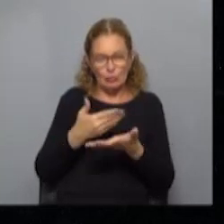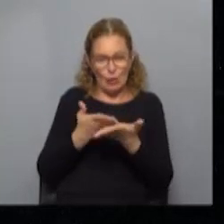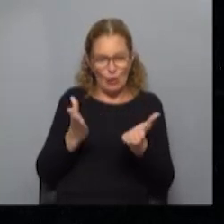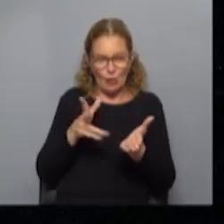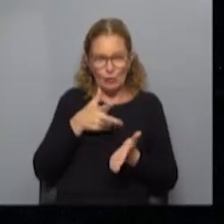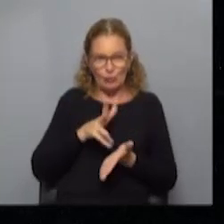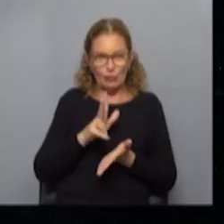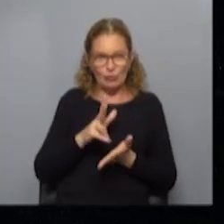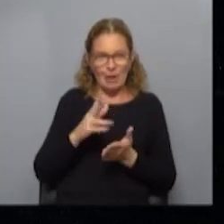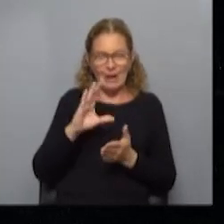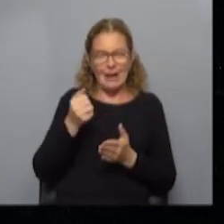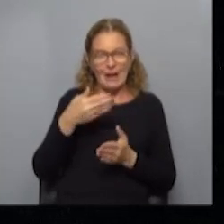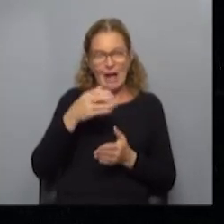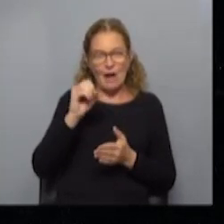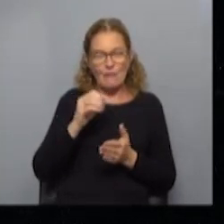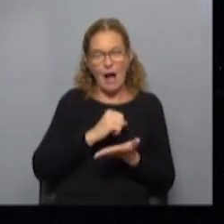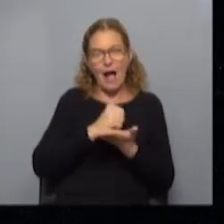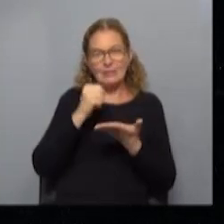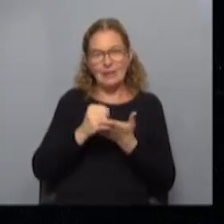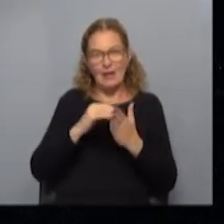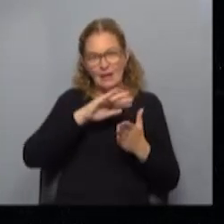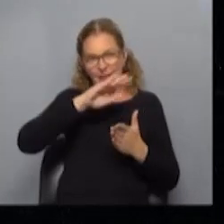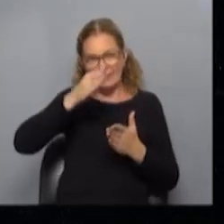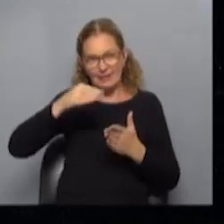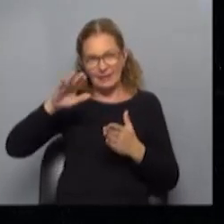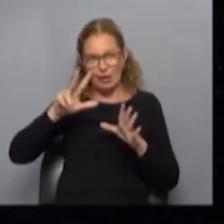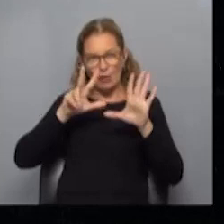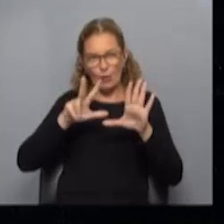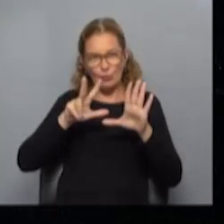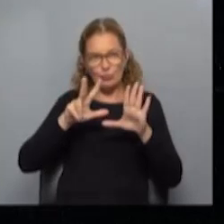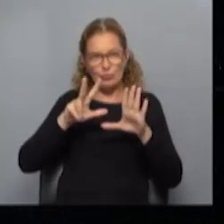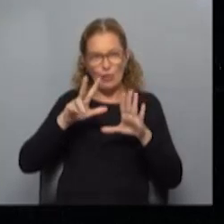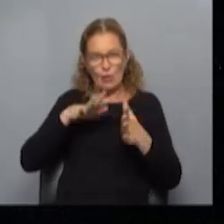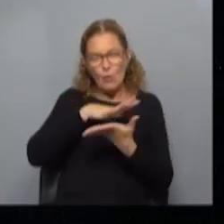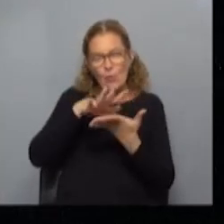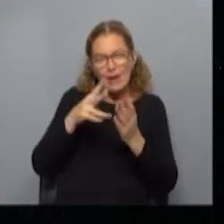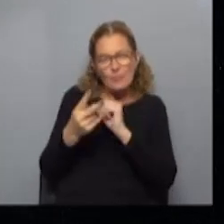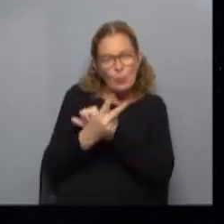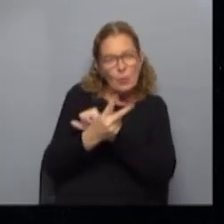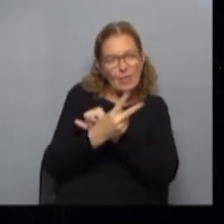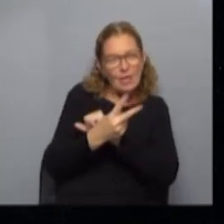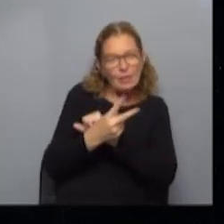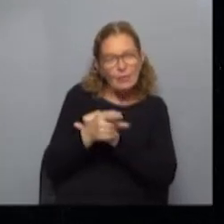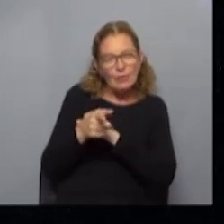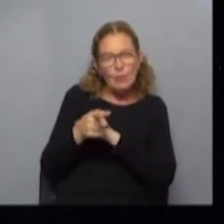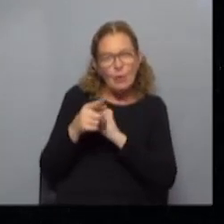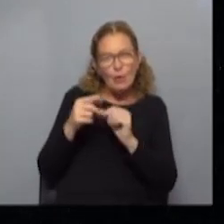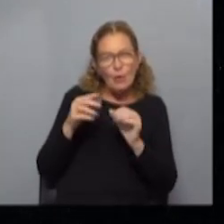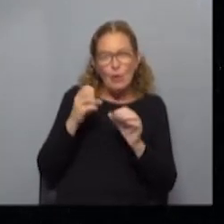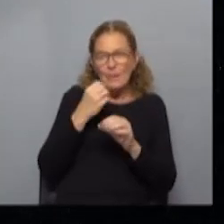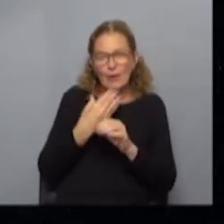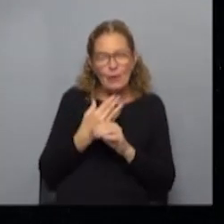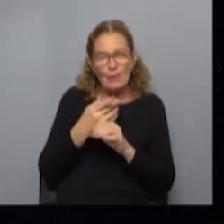condiciones desde el Cabo Poloño hasta las sierras de Rocha, bueno, tenemos ocho áreas protegidas, somos el destino ideal